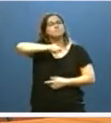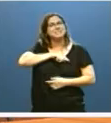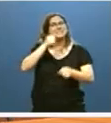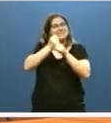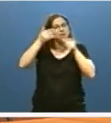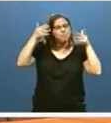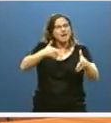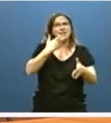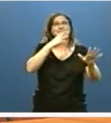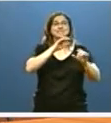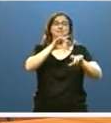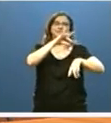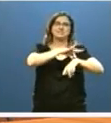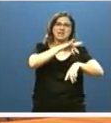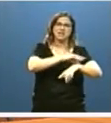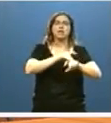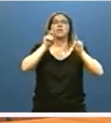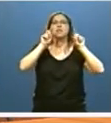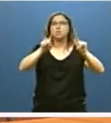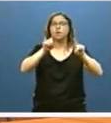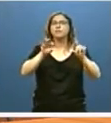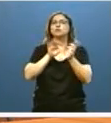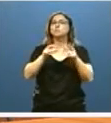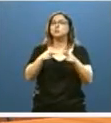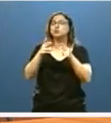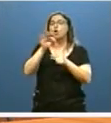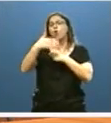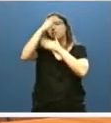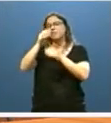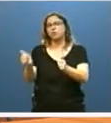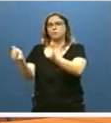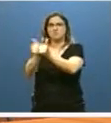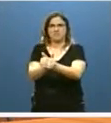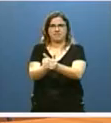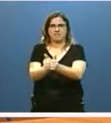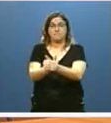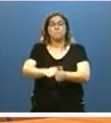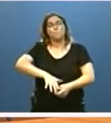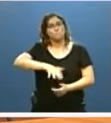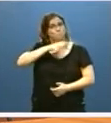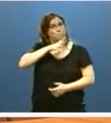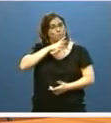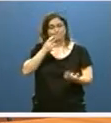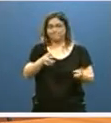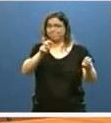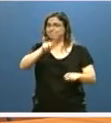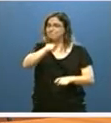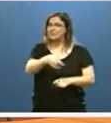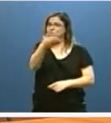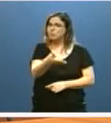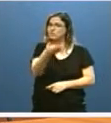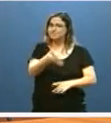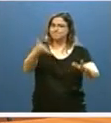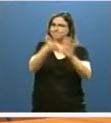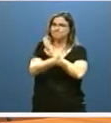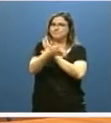en la sanidad, educación, servicios sociales o atención a la dependencia. Por lo que este es un lugar idóneo para abordar las